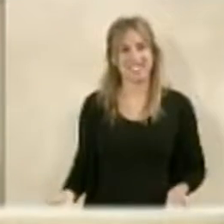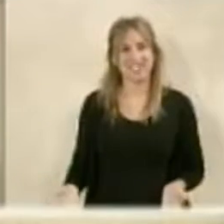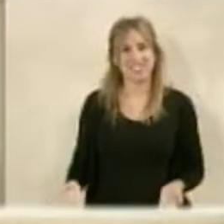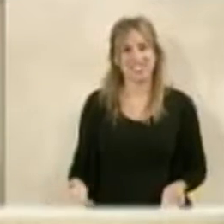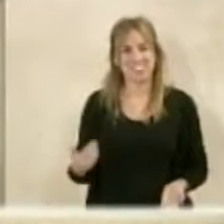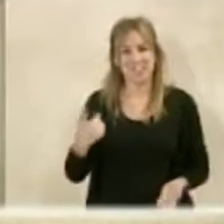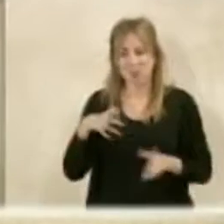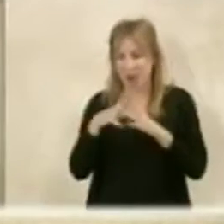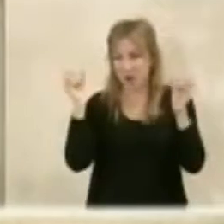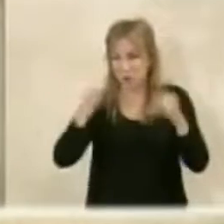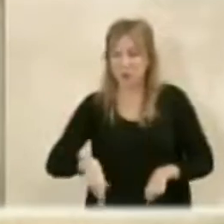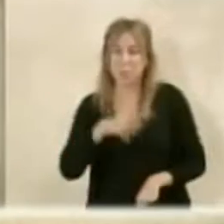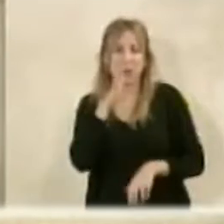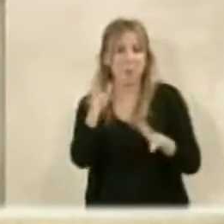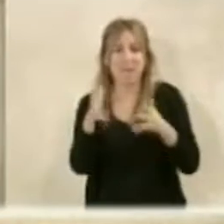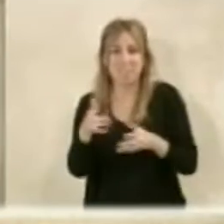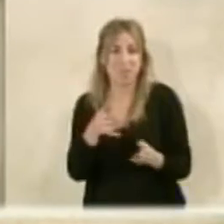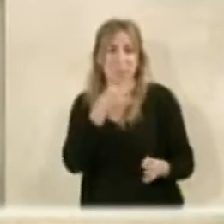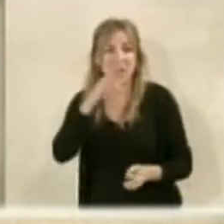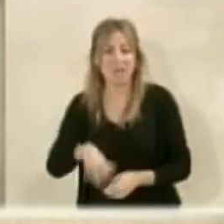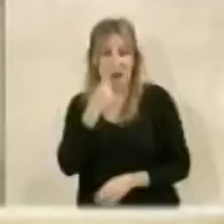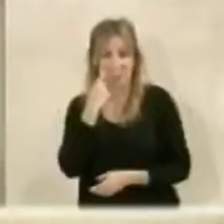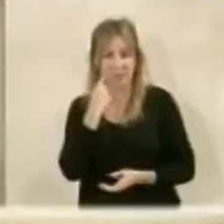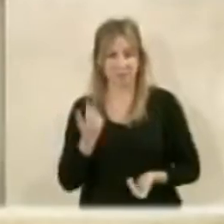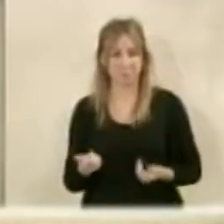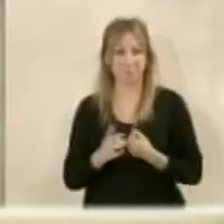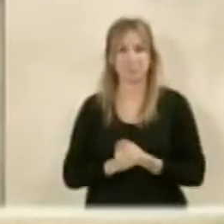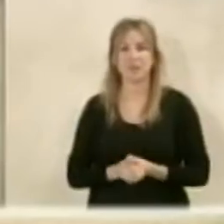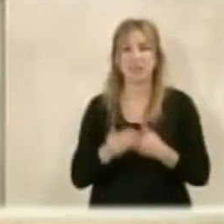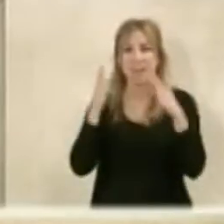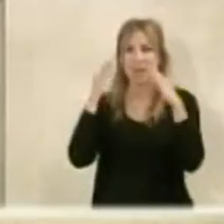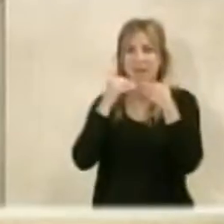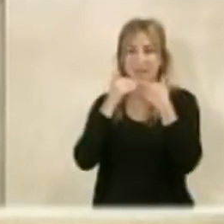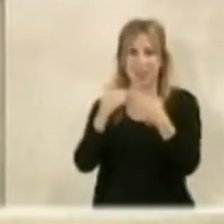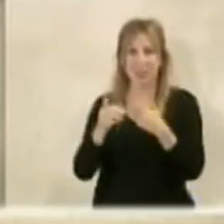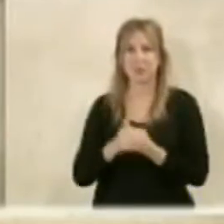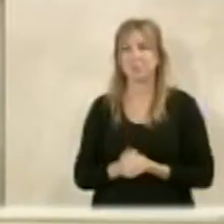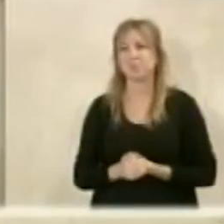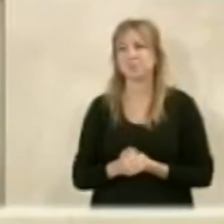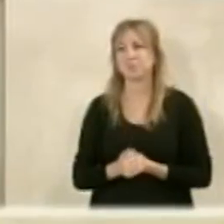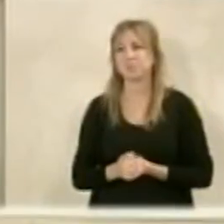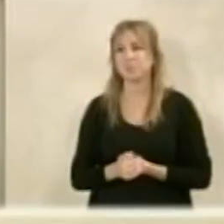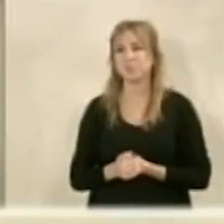Adoptamos este acuerdo porque creo que es beneficioso para la ciudad de Almería. Muchas gracias. Muchas gracias, señor Castellón. Pues pasamos a